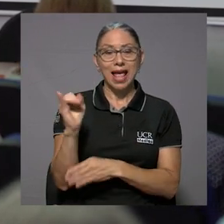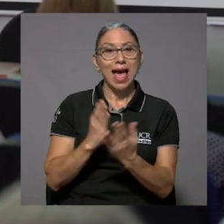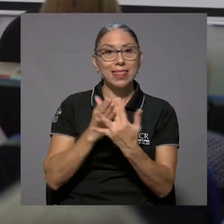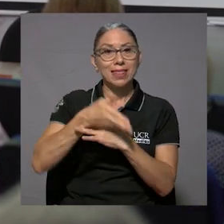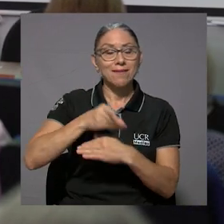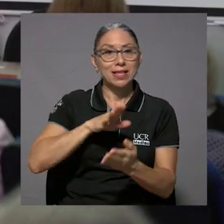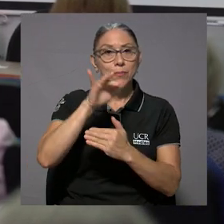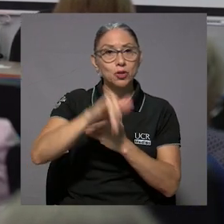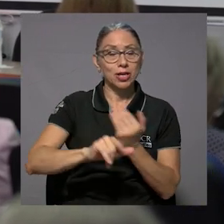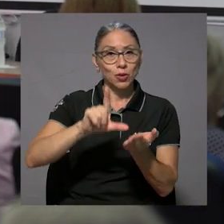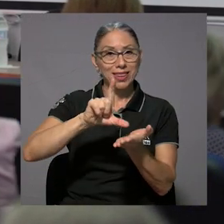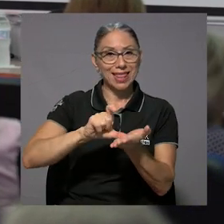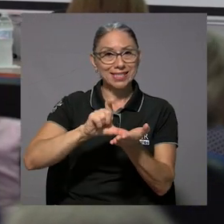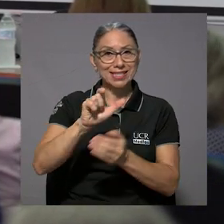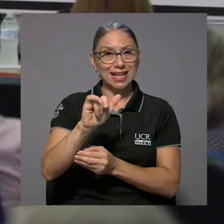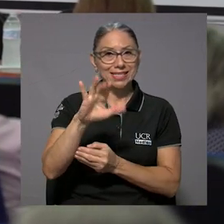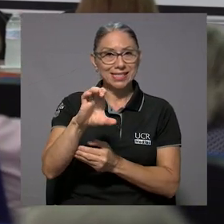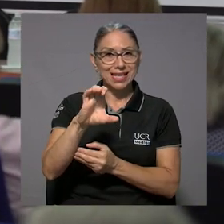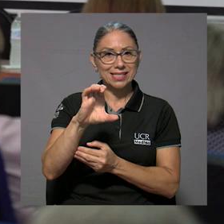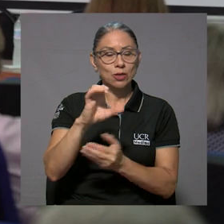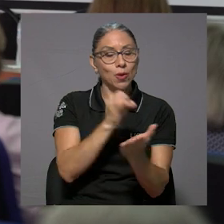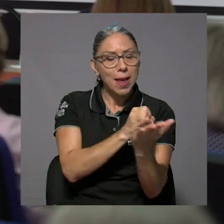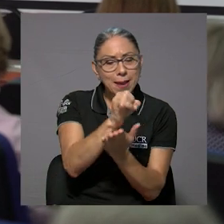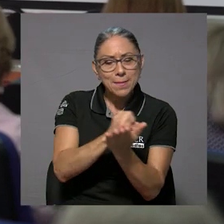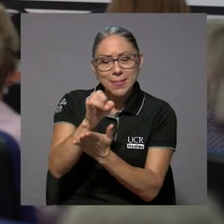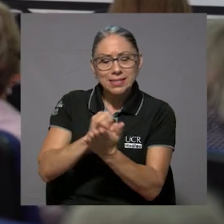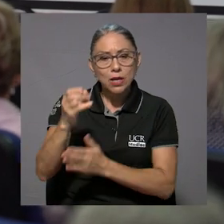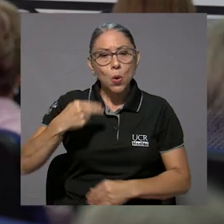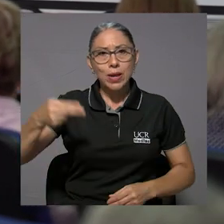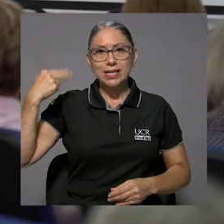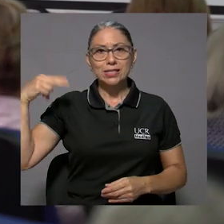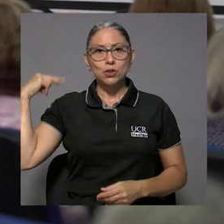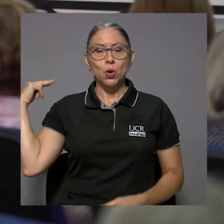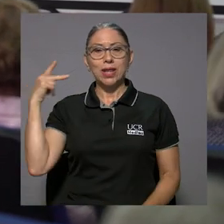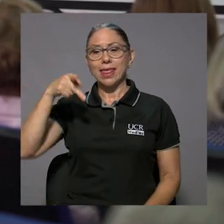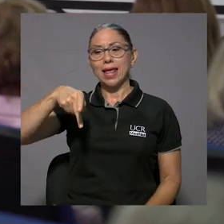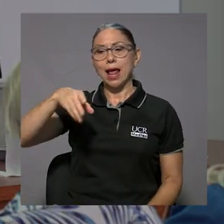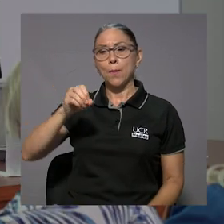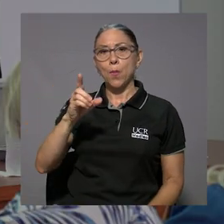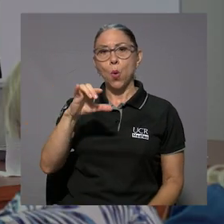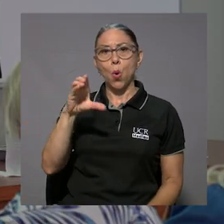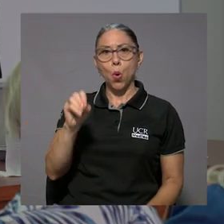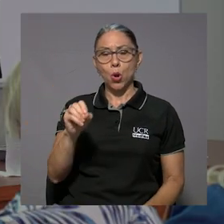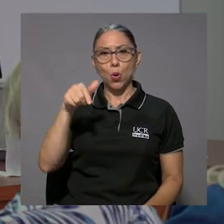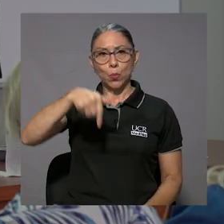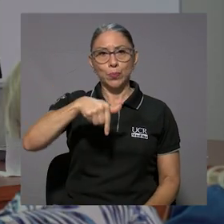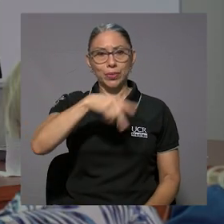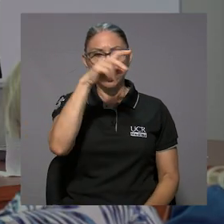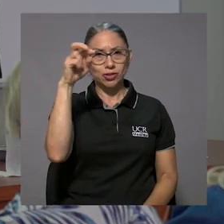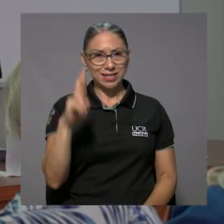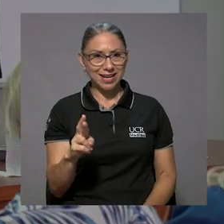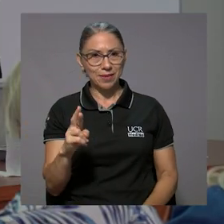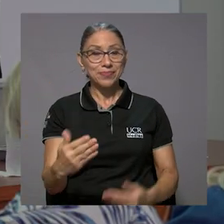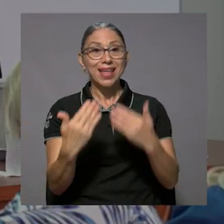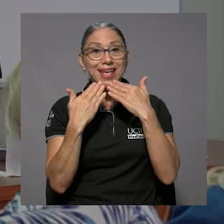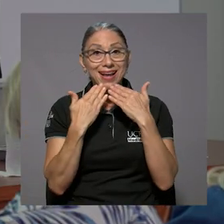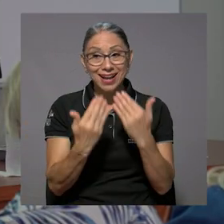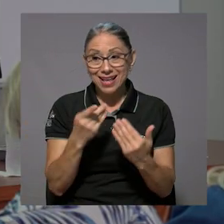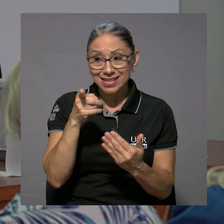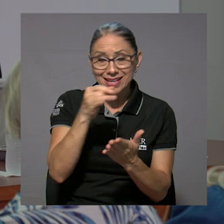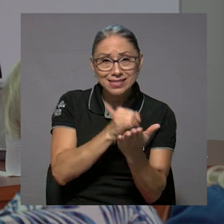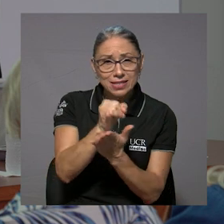Alvarado Induni, investigó por medio de su proyecto de tesis de licenciatura la historia de la poliomielitis en Costa Rica.